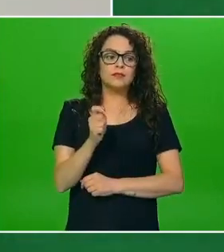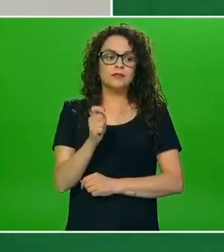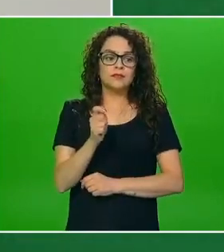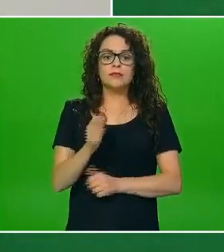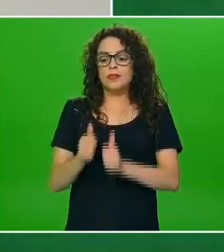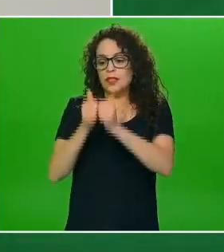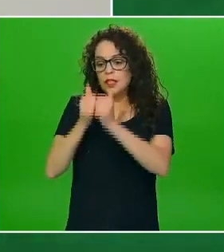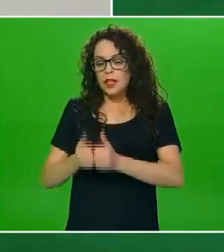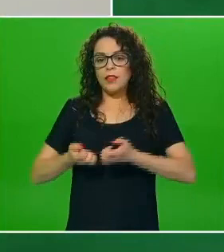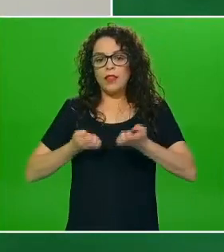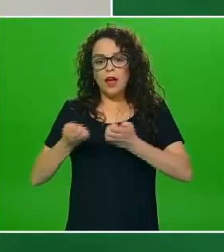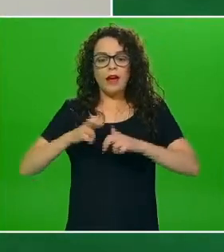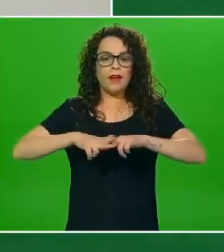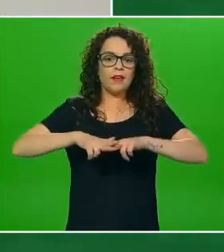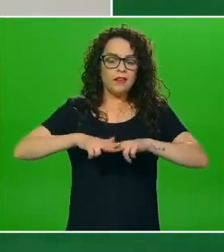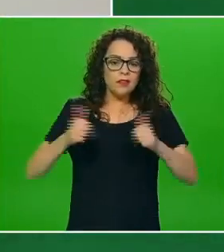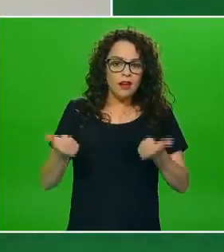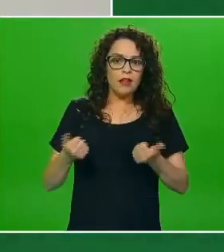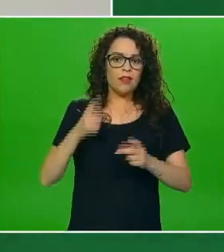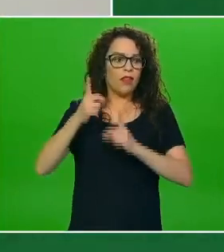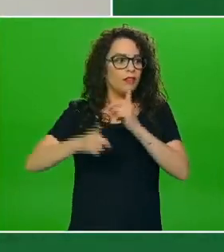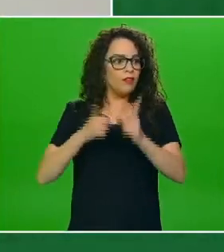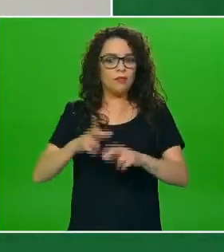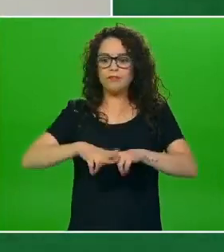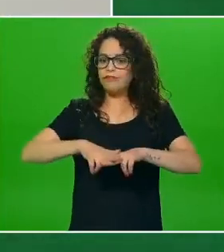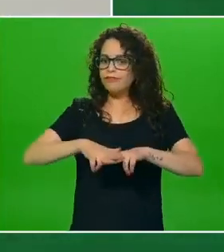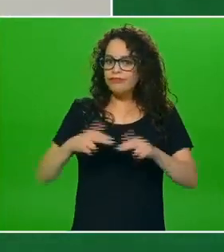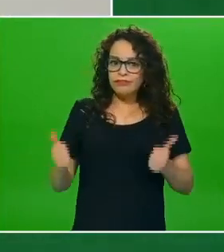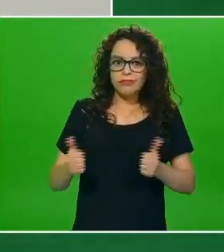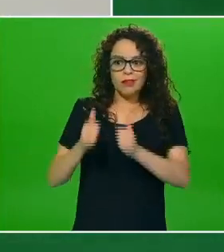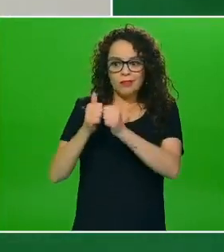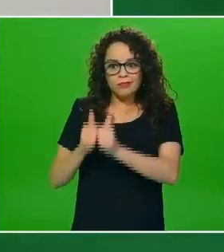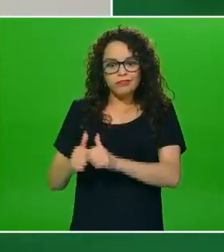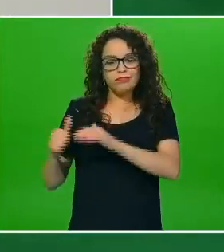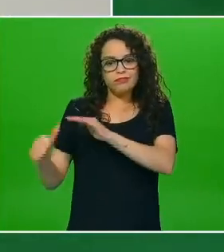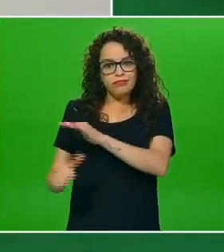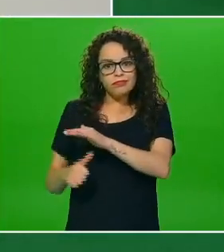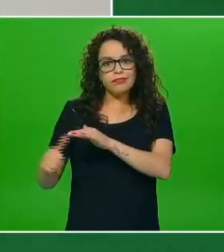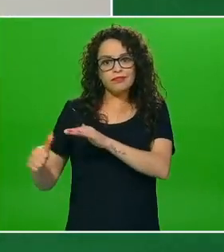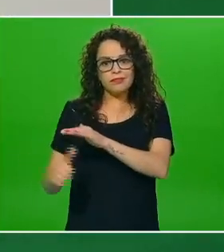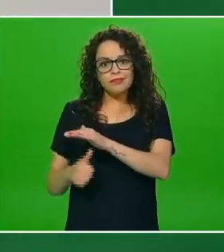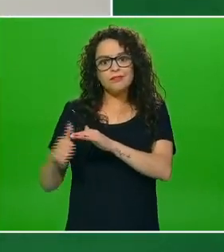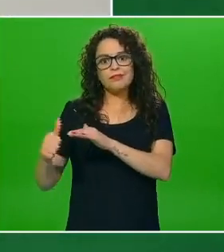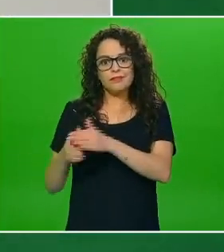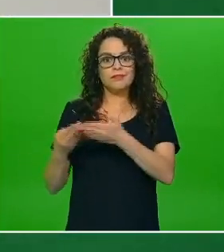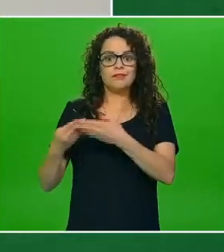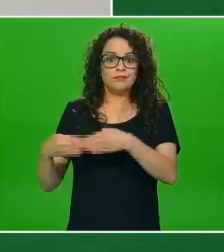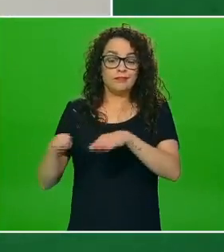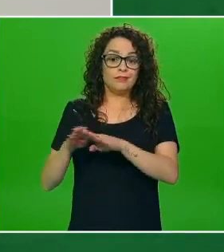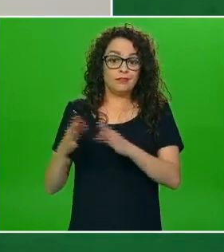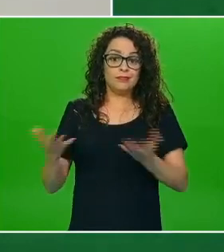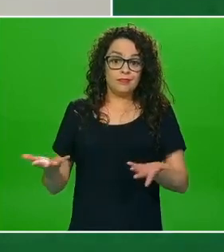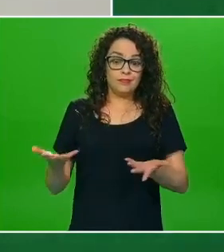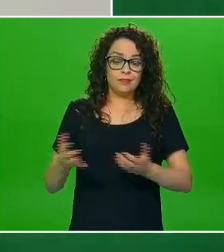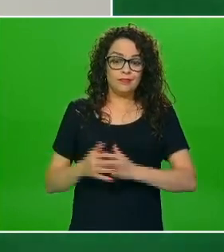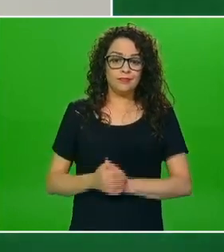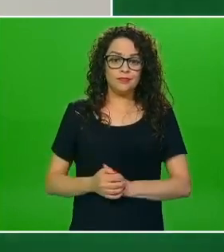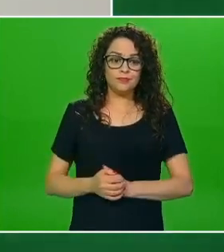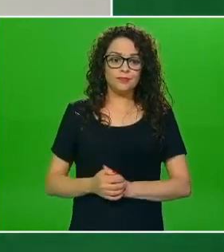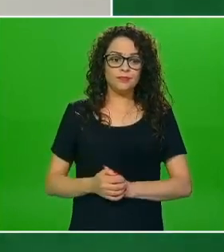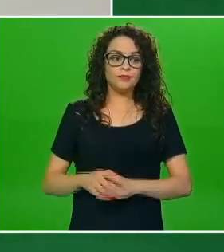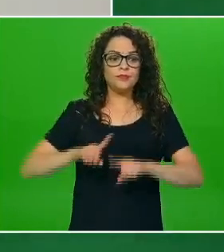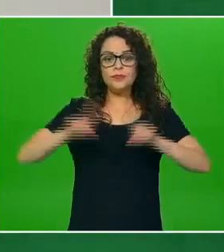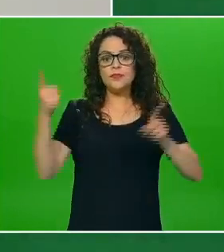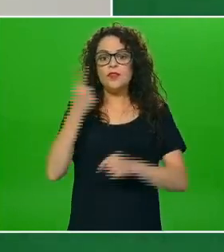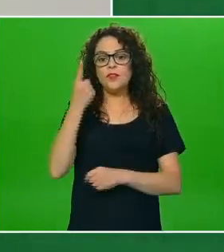sedentarismo y en donde la actividad física que podrían haber desarrollado en un ambiente escolar o